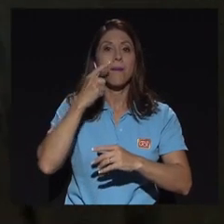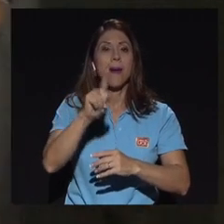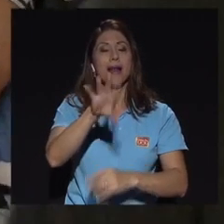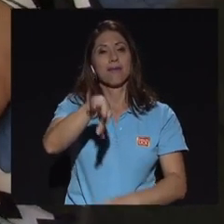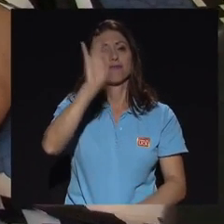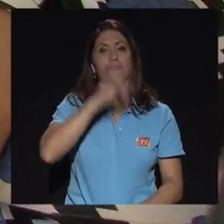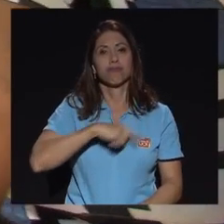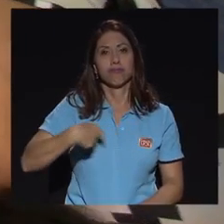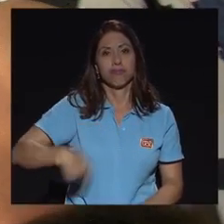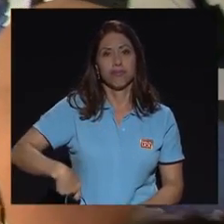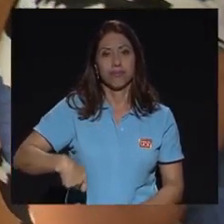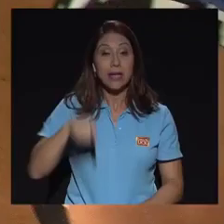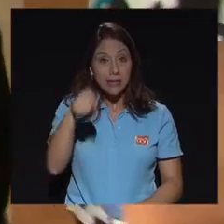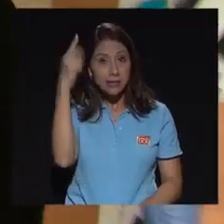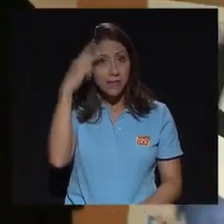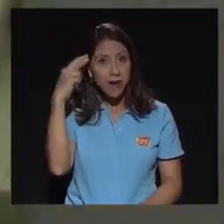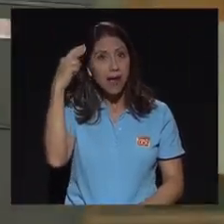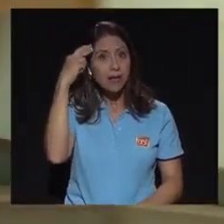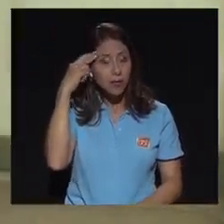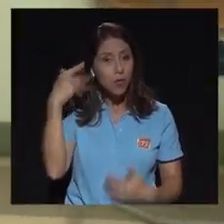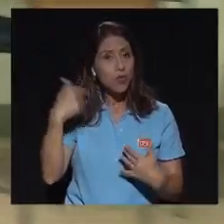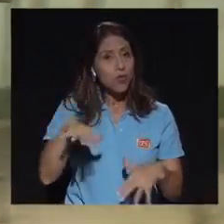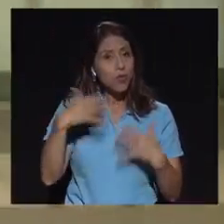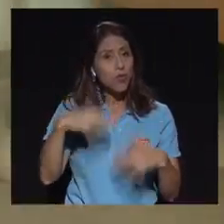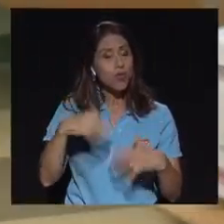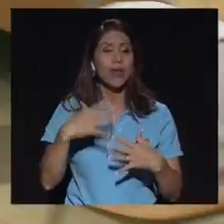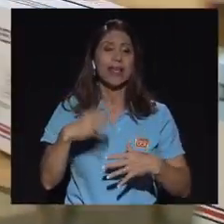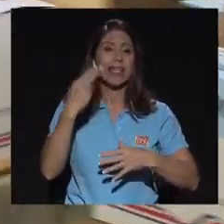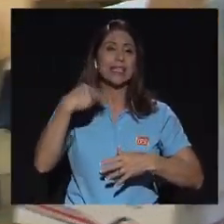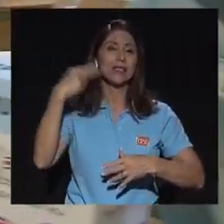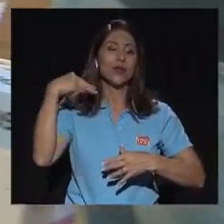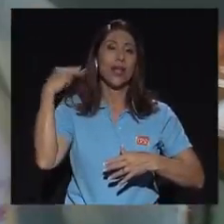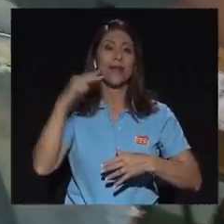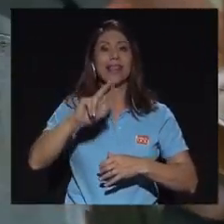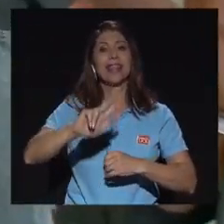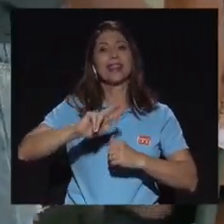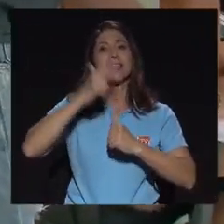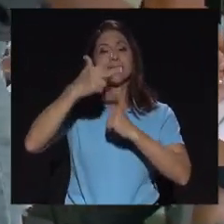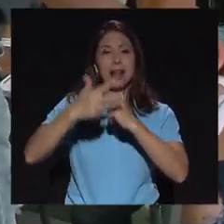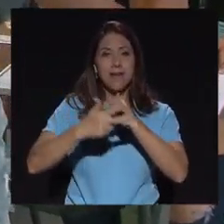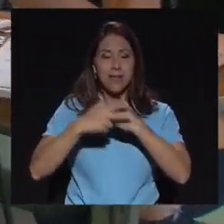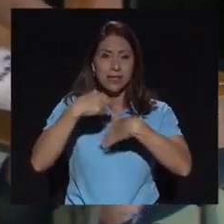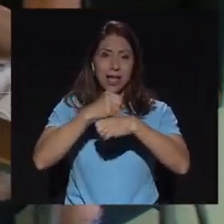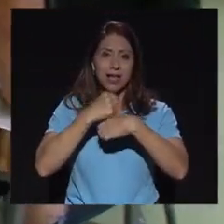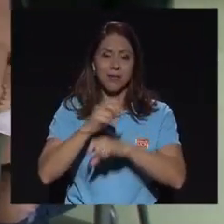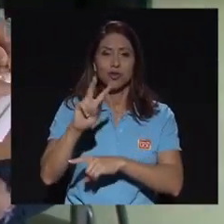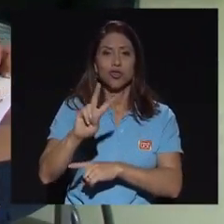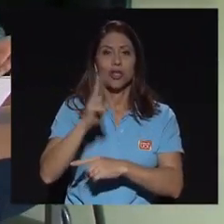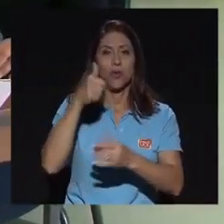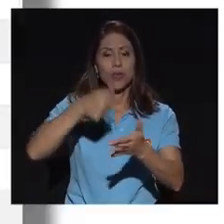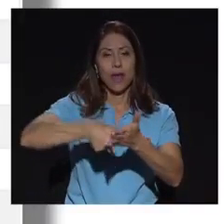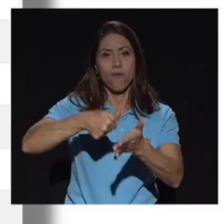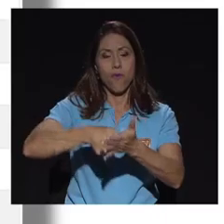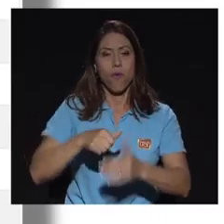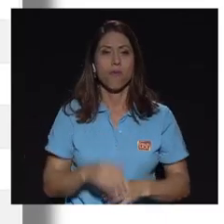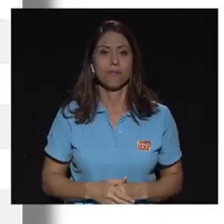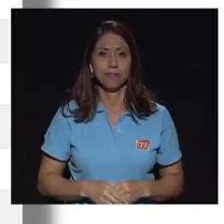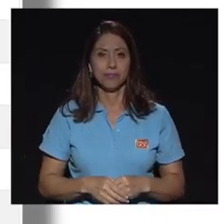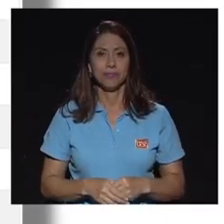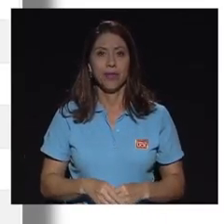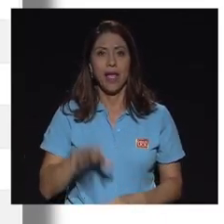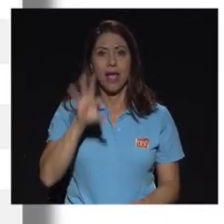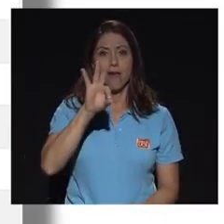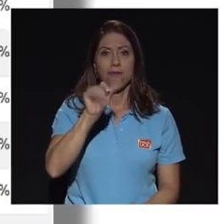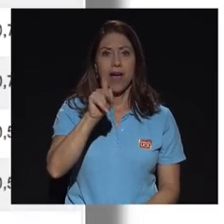Razón por la cual históricamente celebraremos por tercera vez una segunda ronda electoral. Fabricio